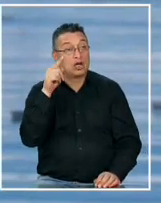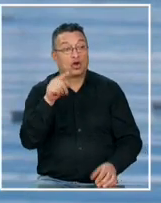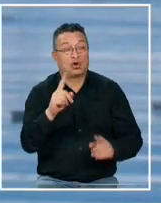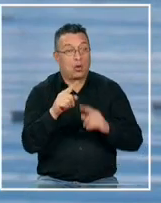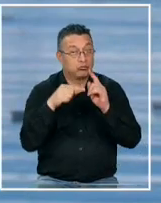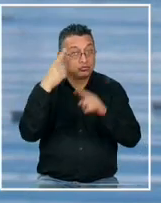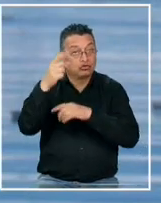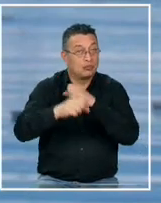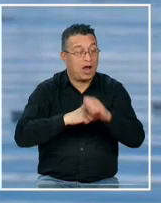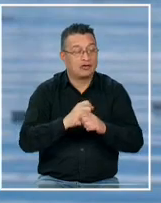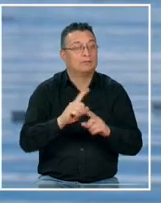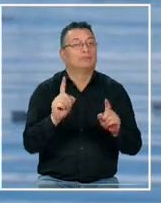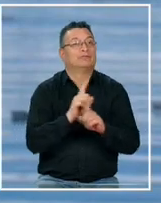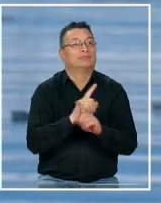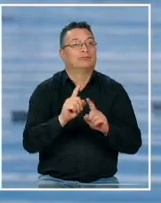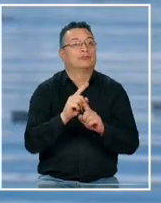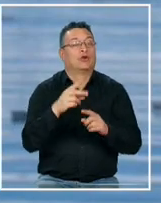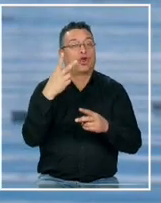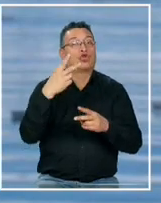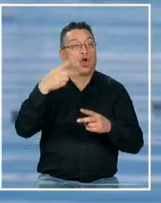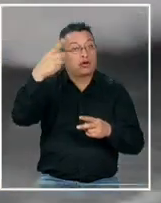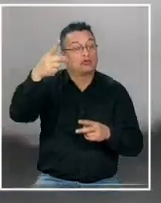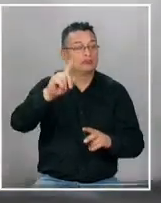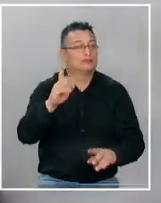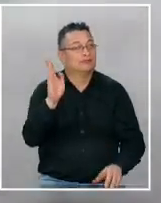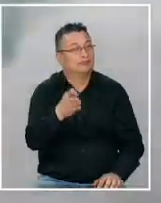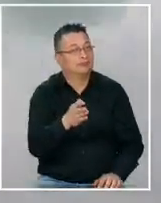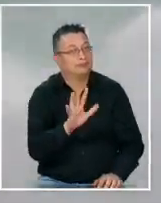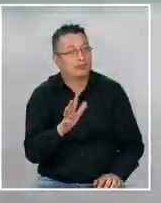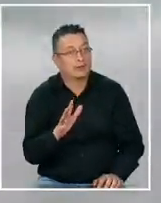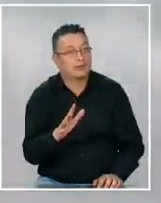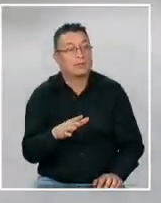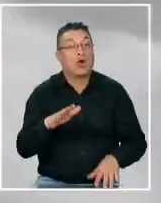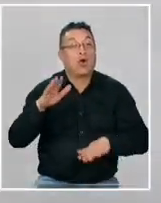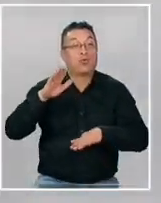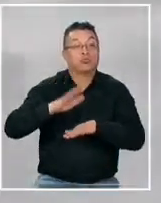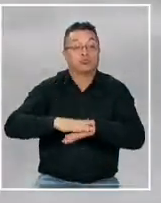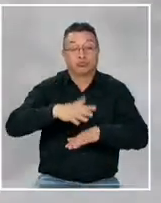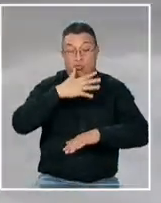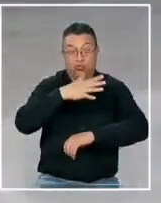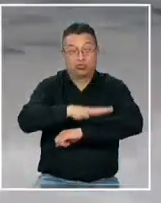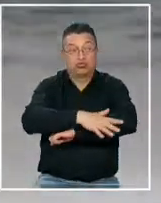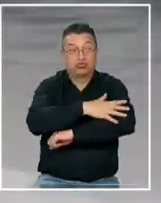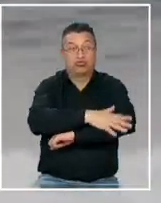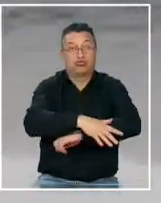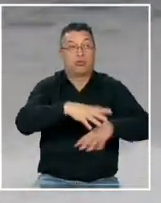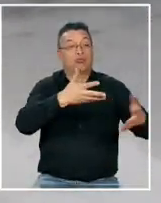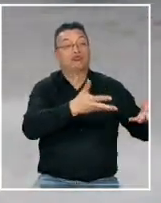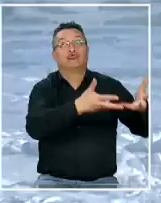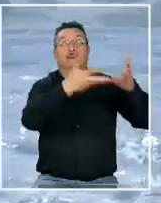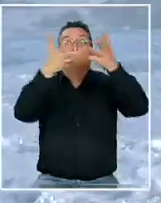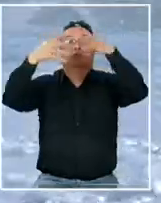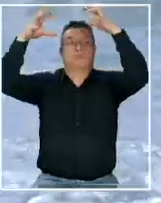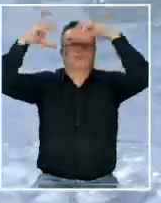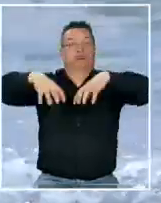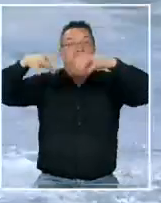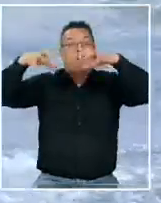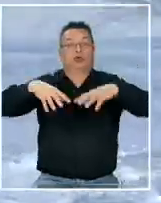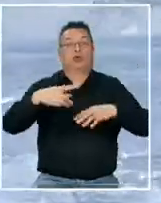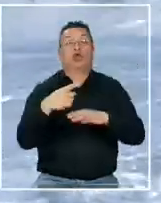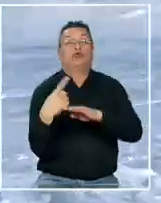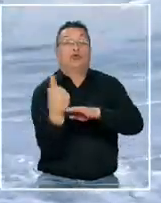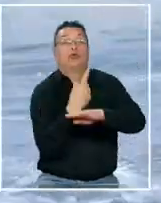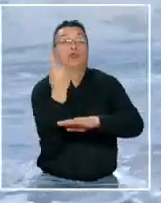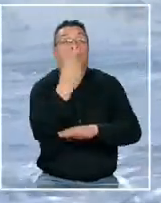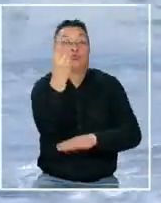presente el próximo año y quizás el año subsiguiente tampoco es calentamiento del mar que genera precipitaciones y propicia a la formación de trombas